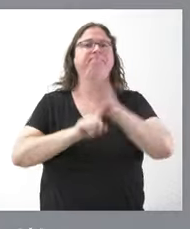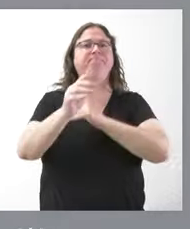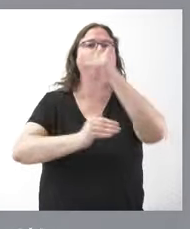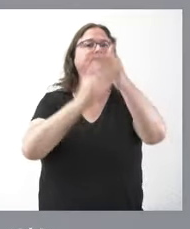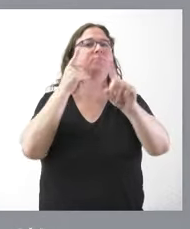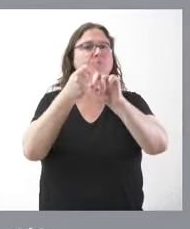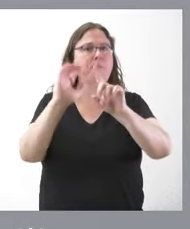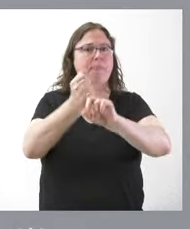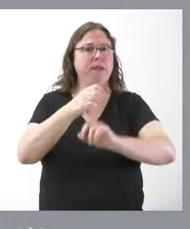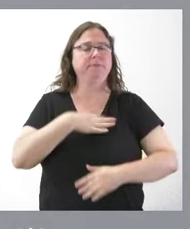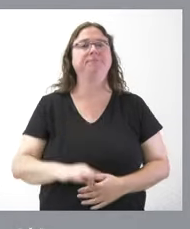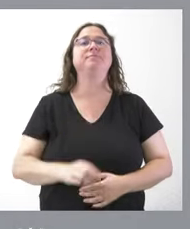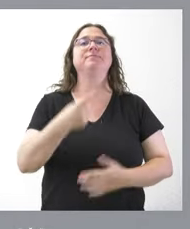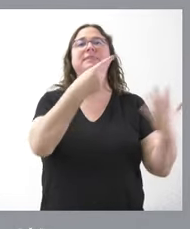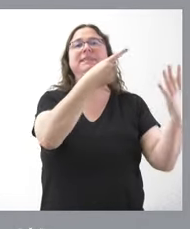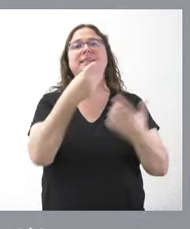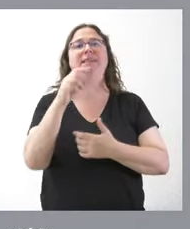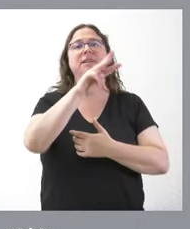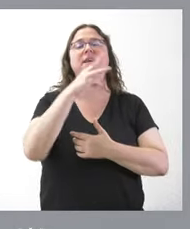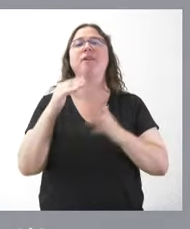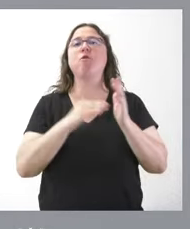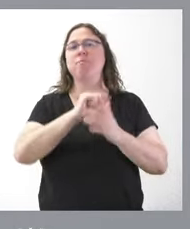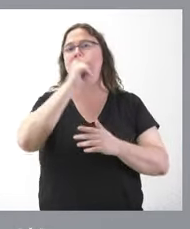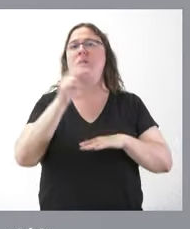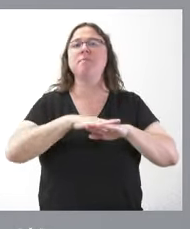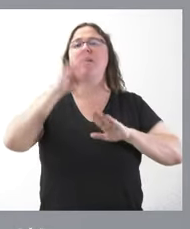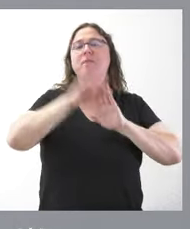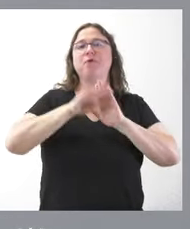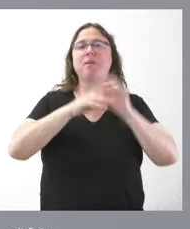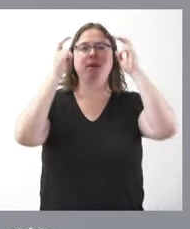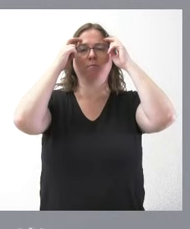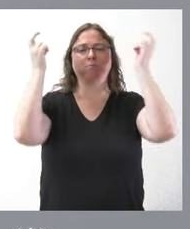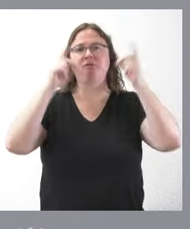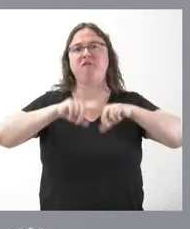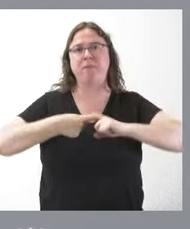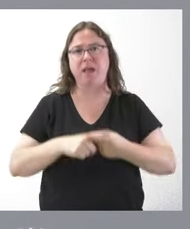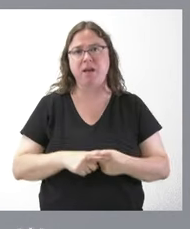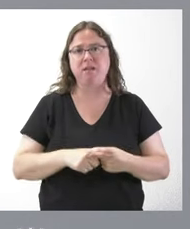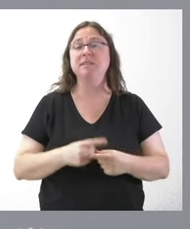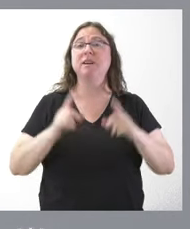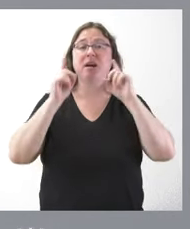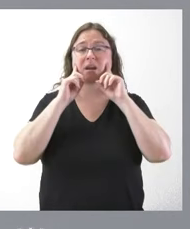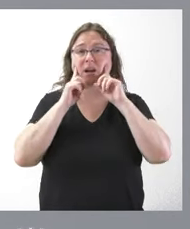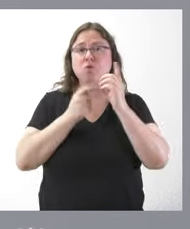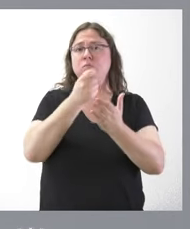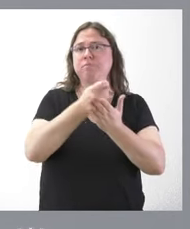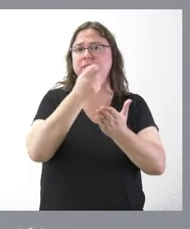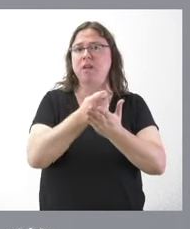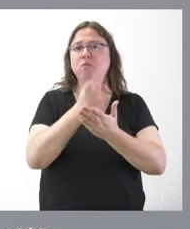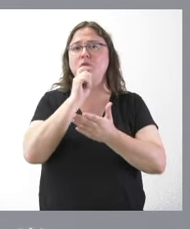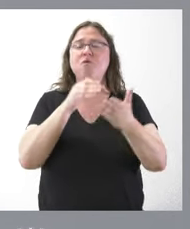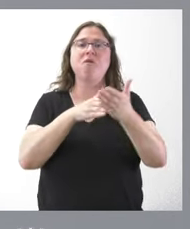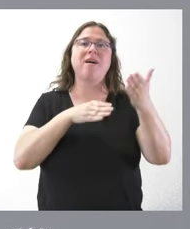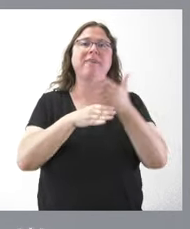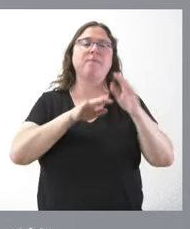objetivo. 635.000 euros para los programas de respiro familiar. En este caso, la prestación se hace a través de